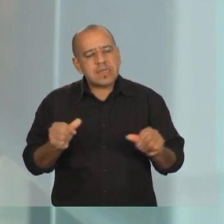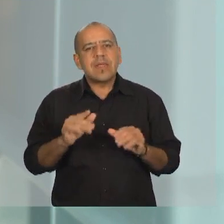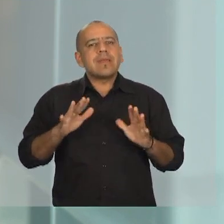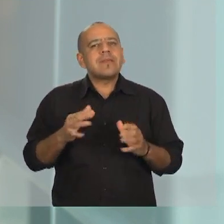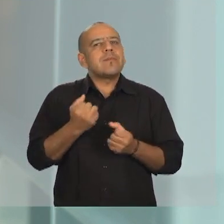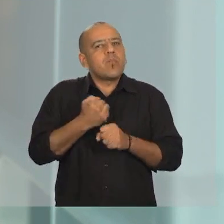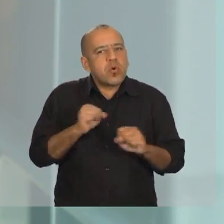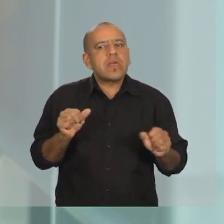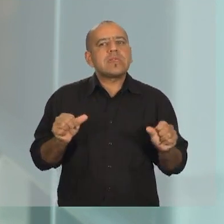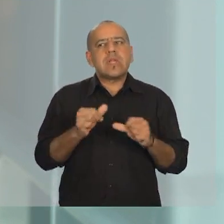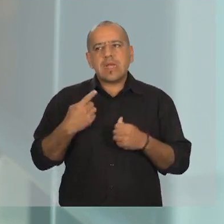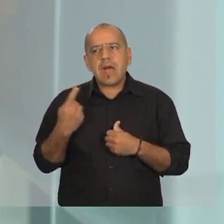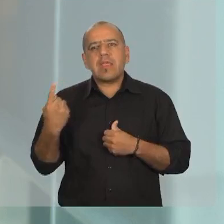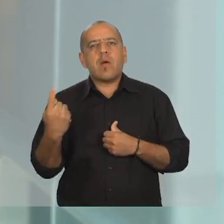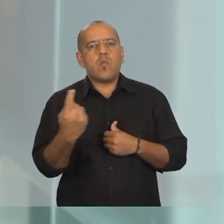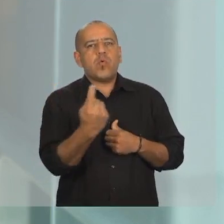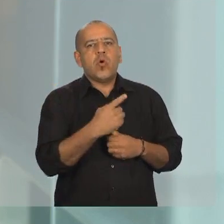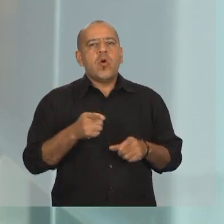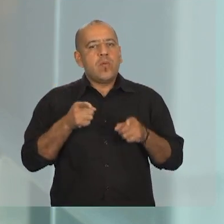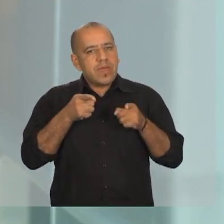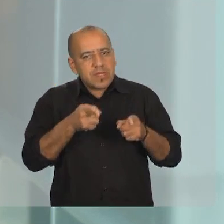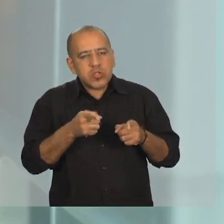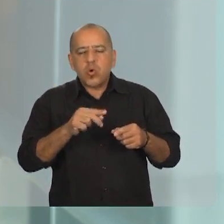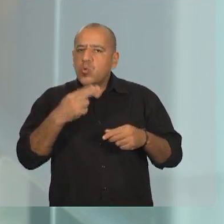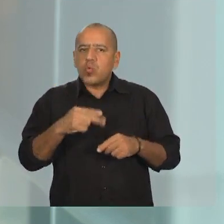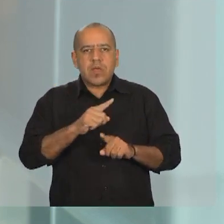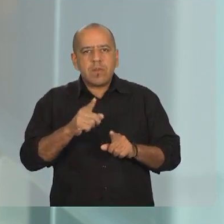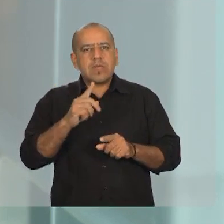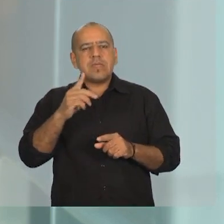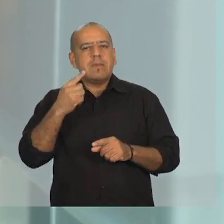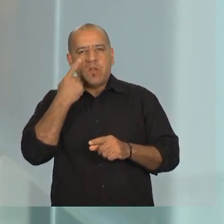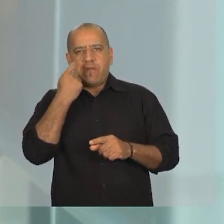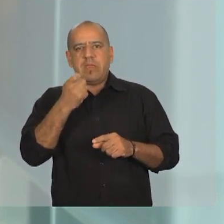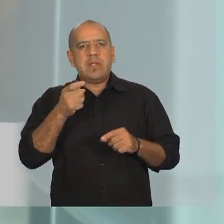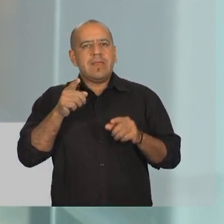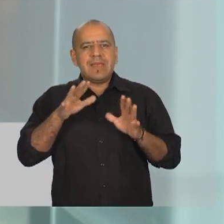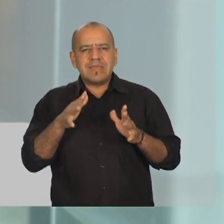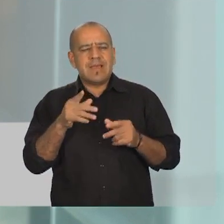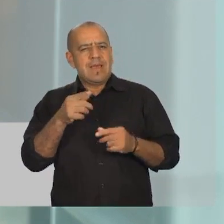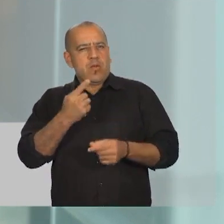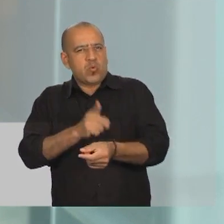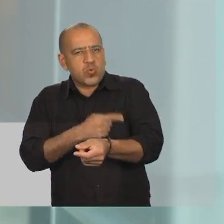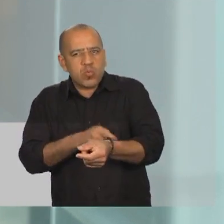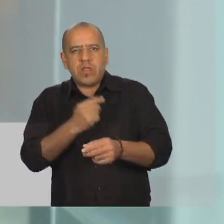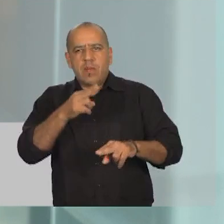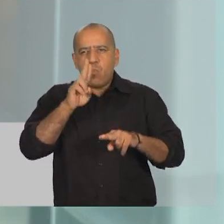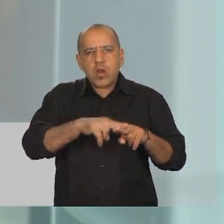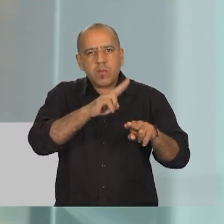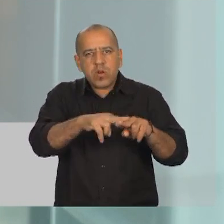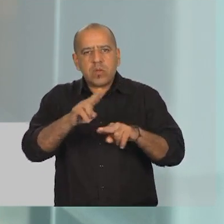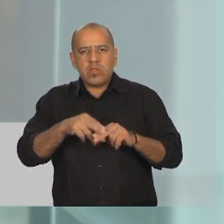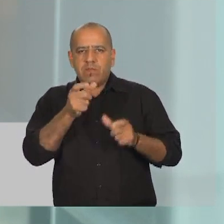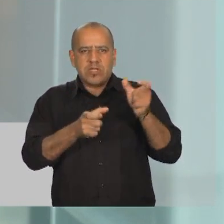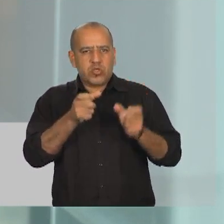esté al alcance de cada uno de nosotros para evitar el desarrollo de esa tendencia al exterminio del otro